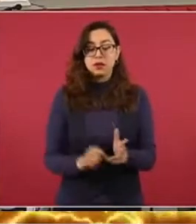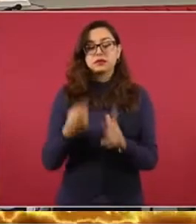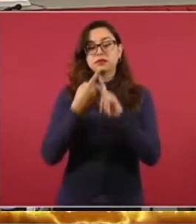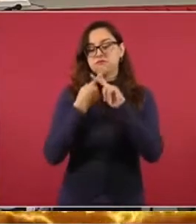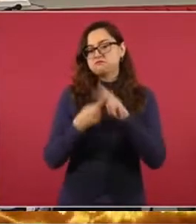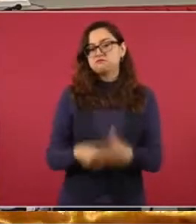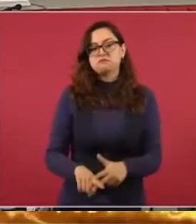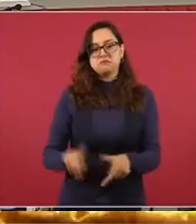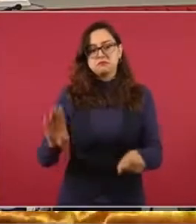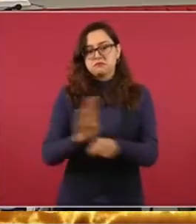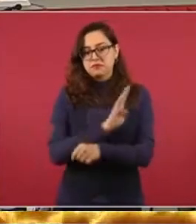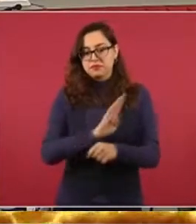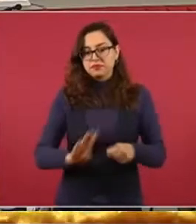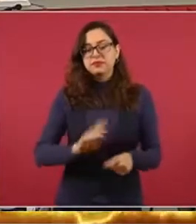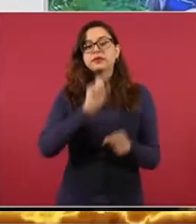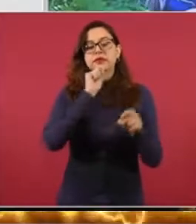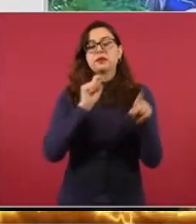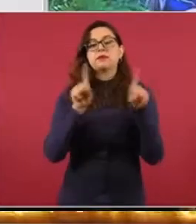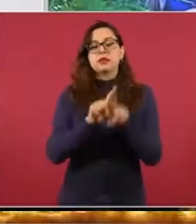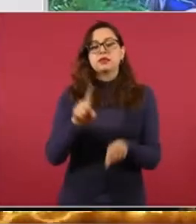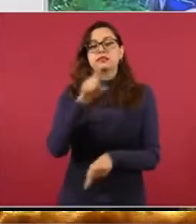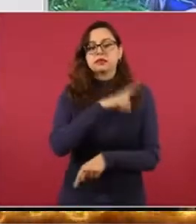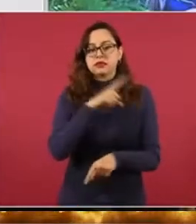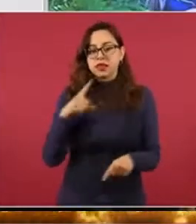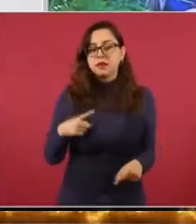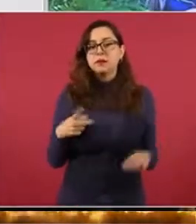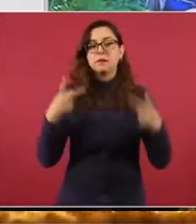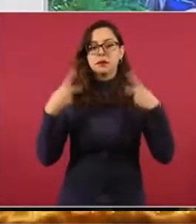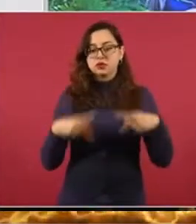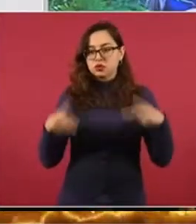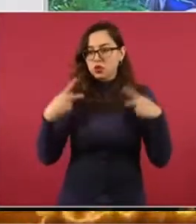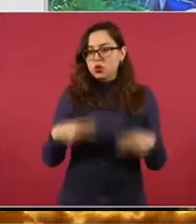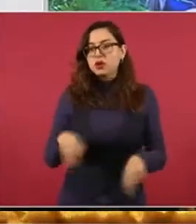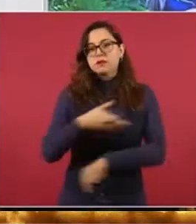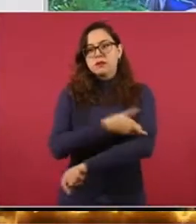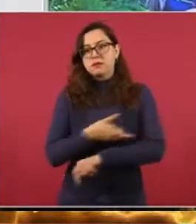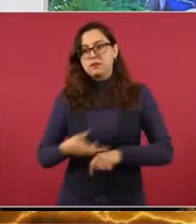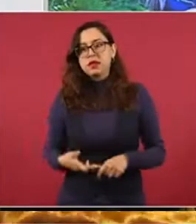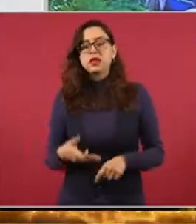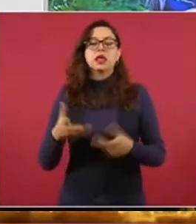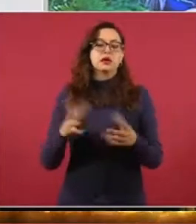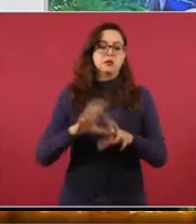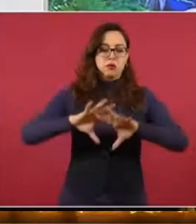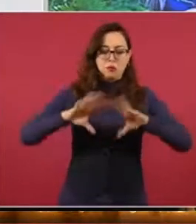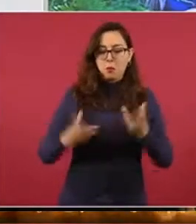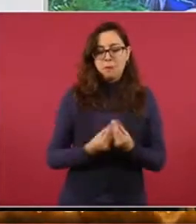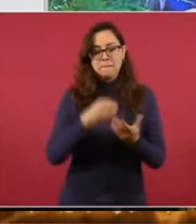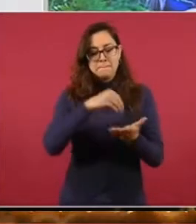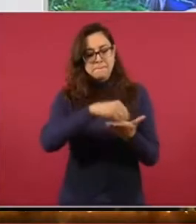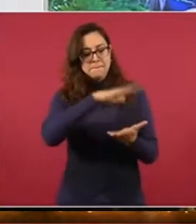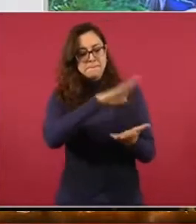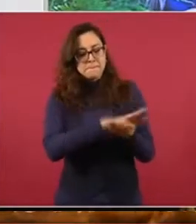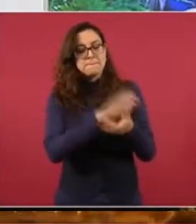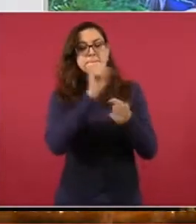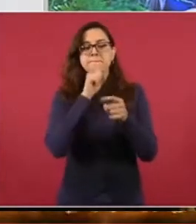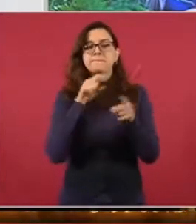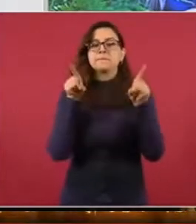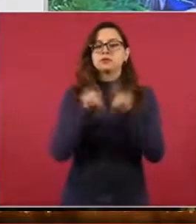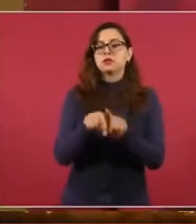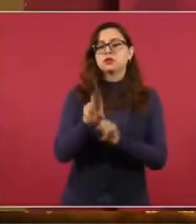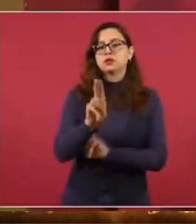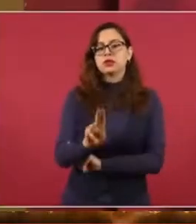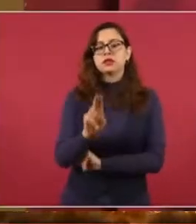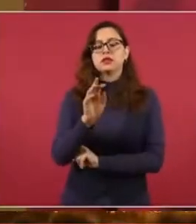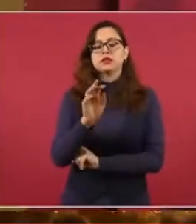registrar a sus beneficiarios y también acudir a una unidad de medicina familiar para adscribirse a un consultorio en un